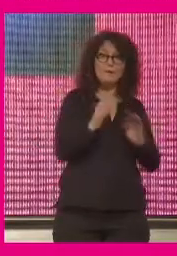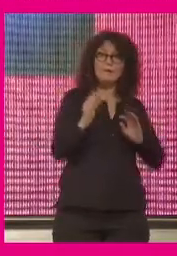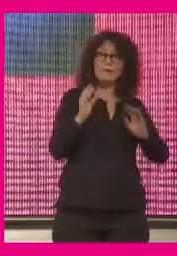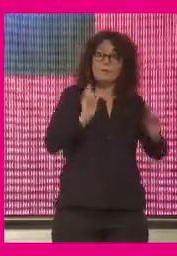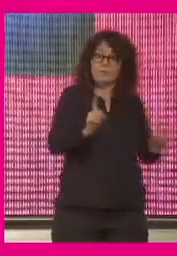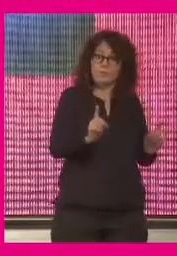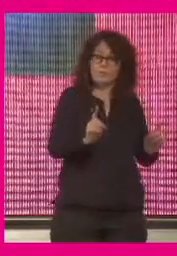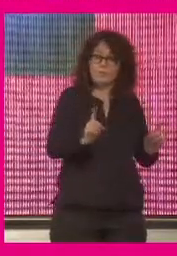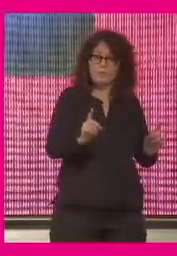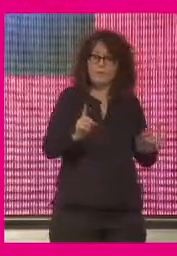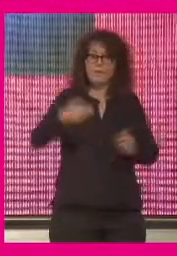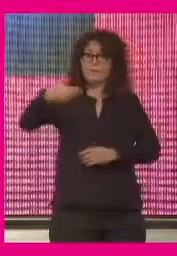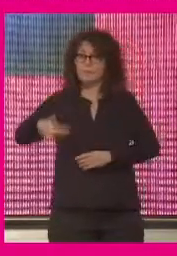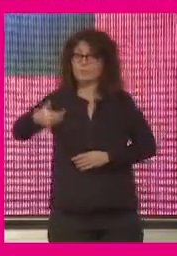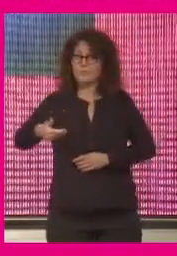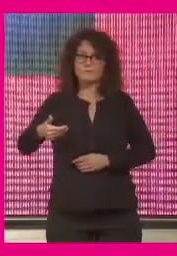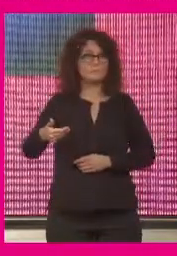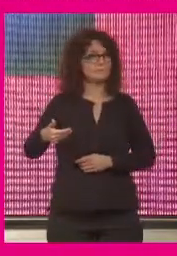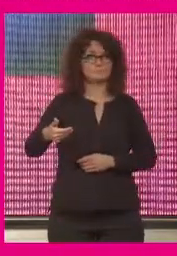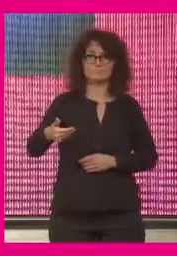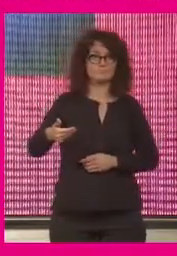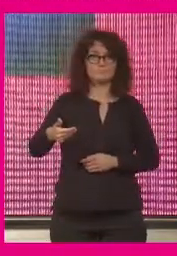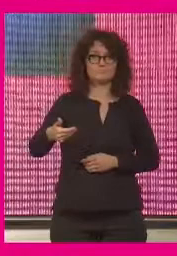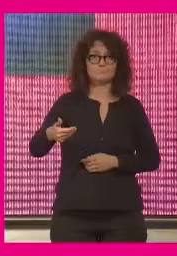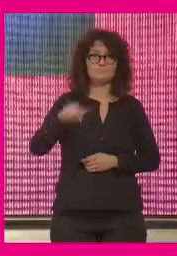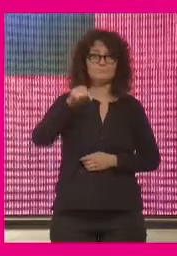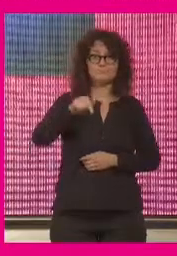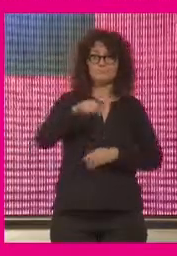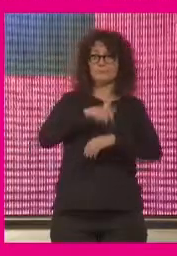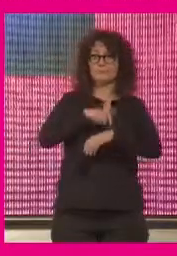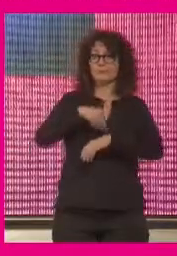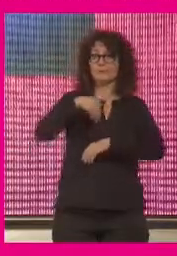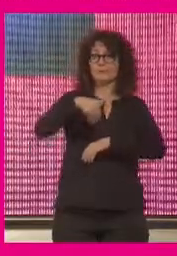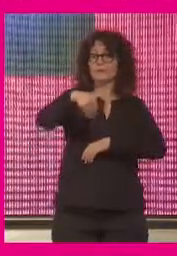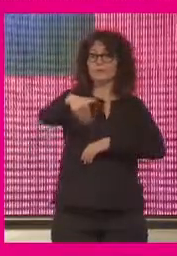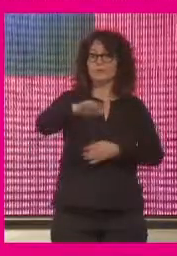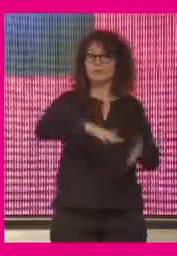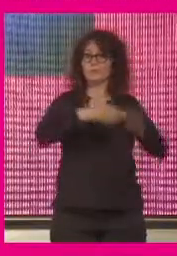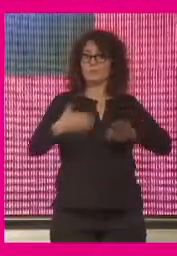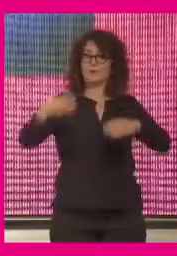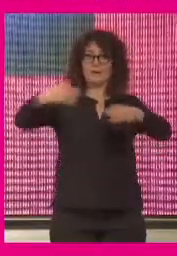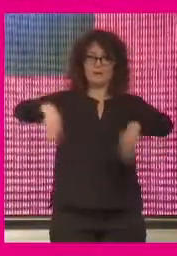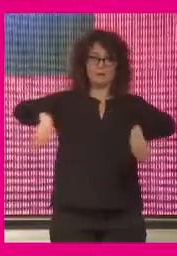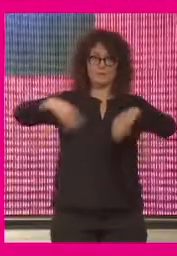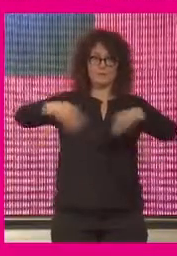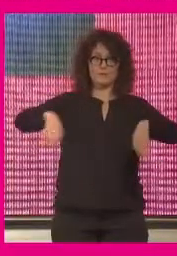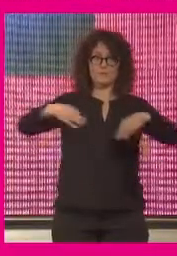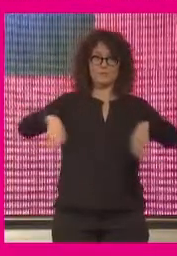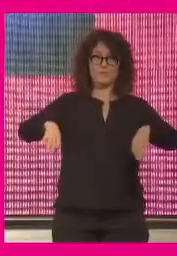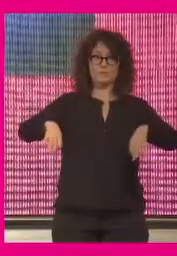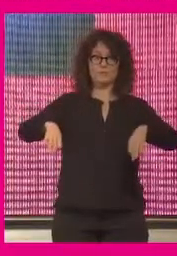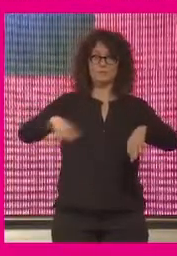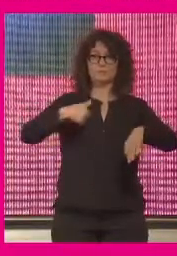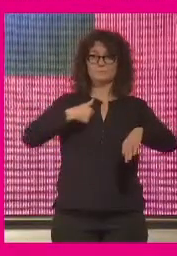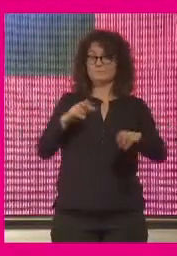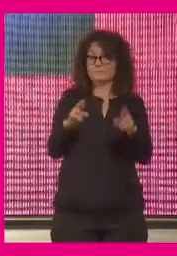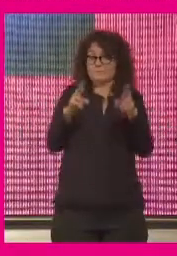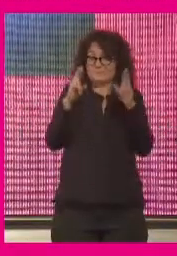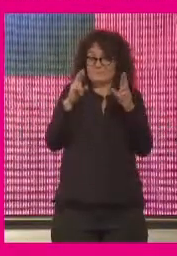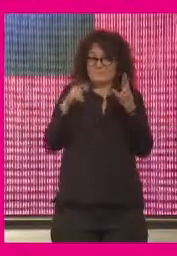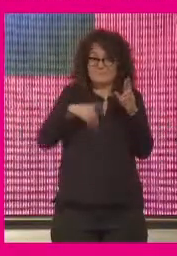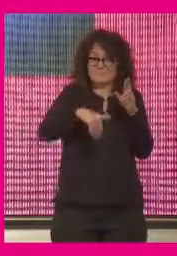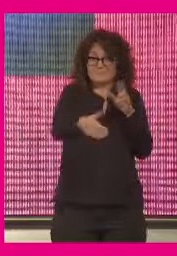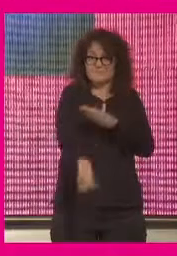importante y como digo que es cuestión de tiempo que vuelva a la normalidad espero que cuando vuelva a la